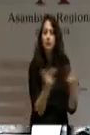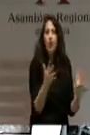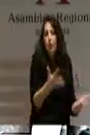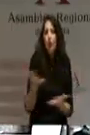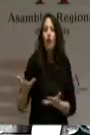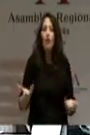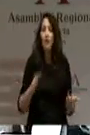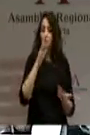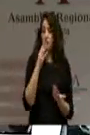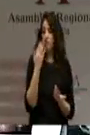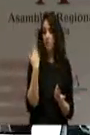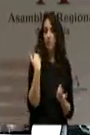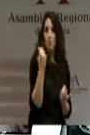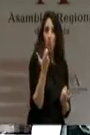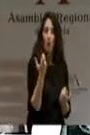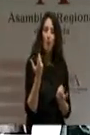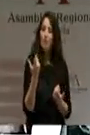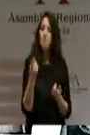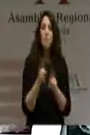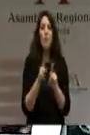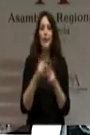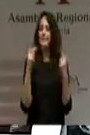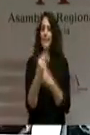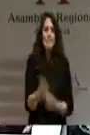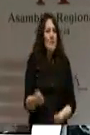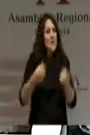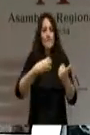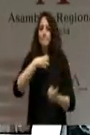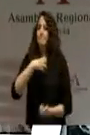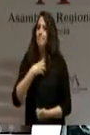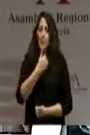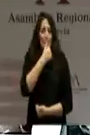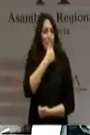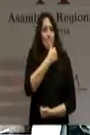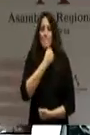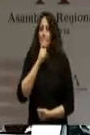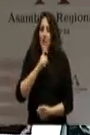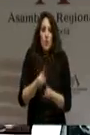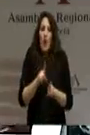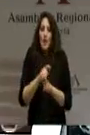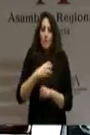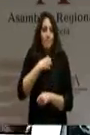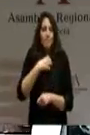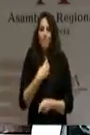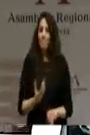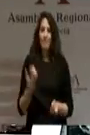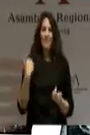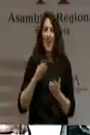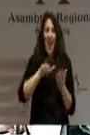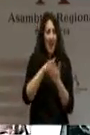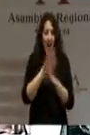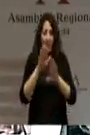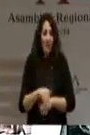Porque hace cuatro días decían que no se podía recortar más, que era muy complicado porque se había llegado ya al tuétano, a la